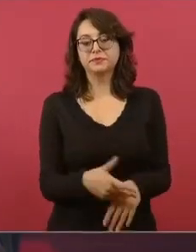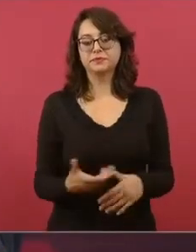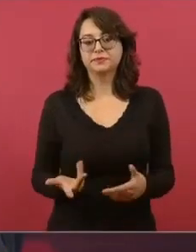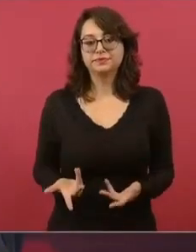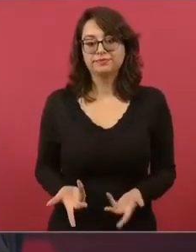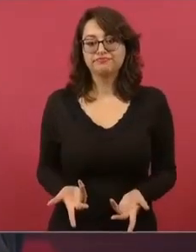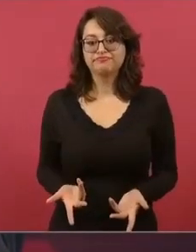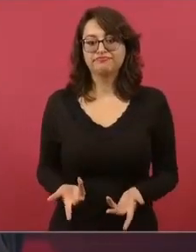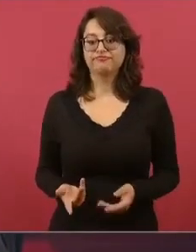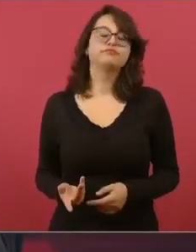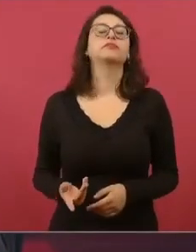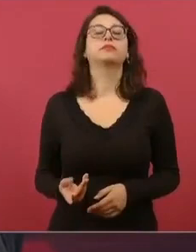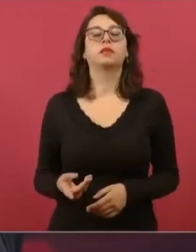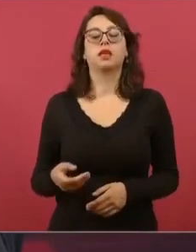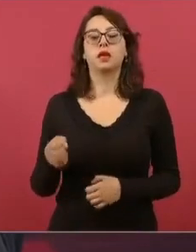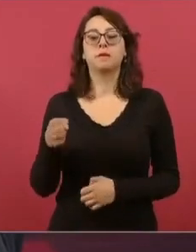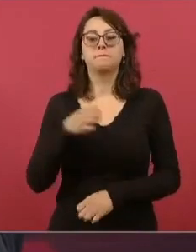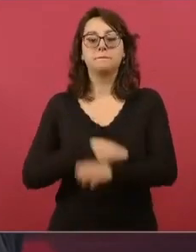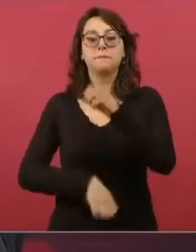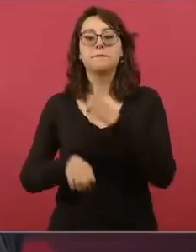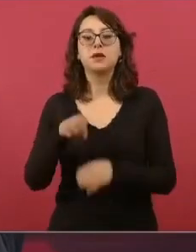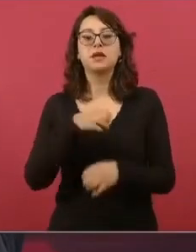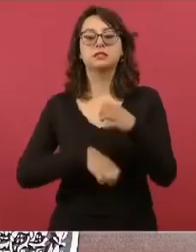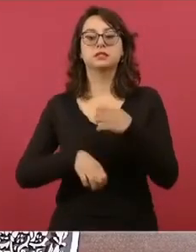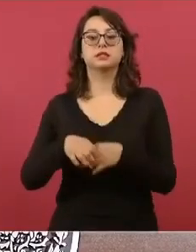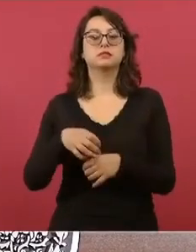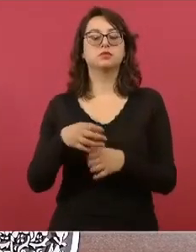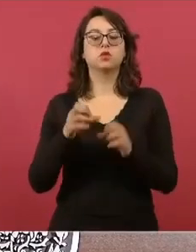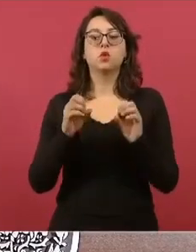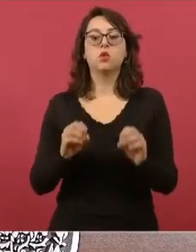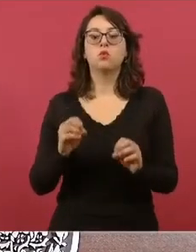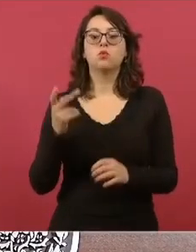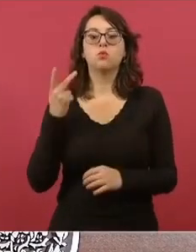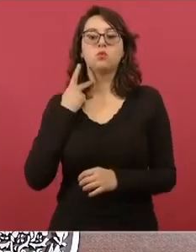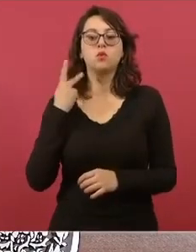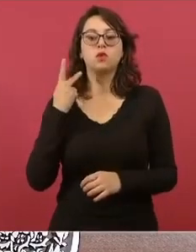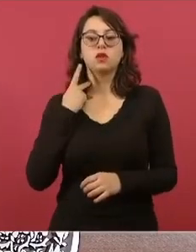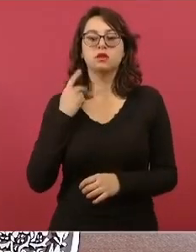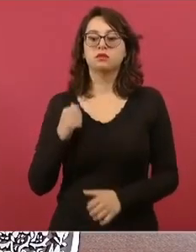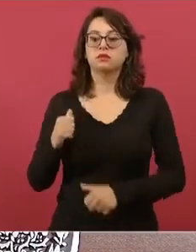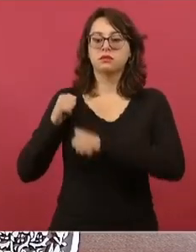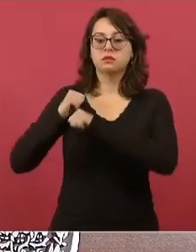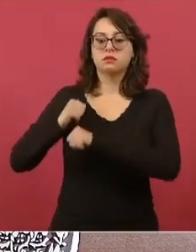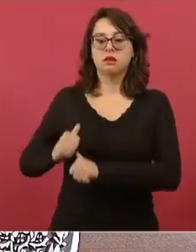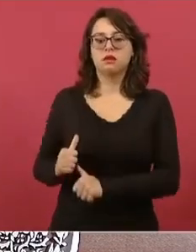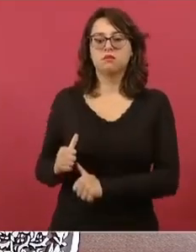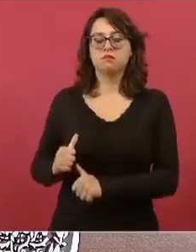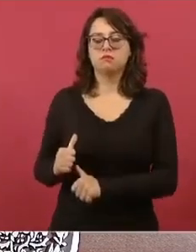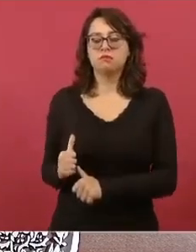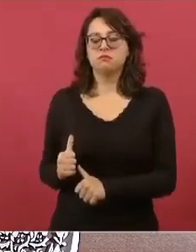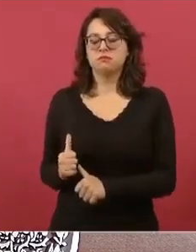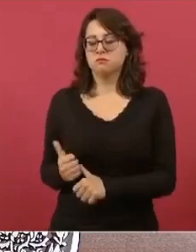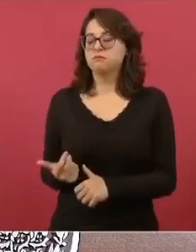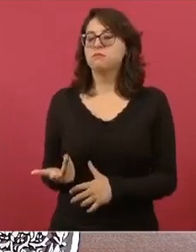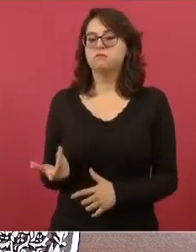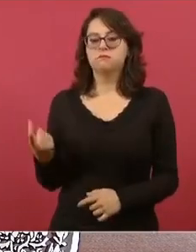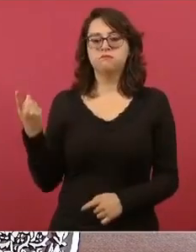económicas, los dueños corporaciones, ellos mismos